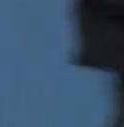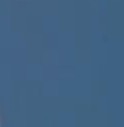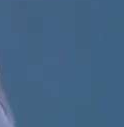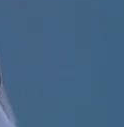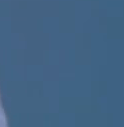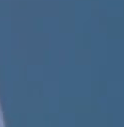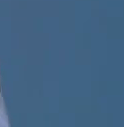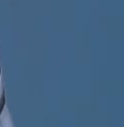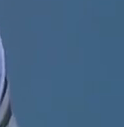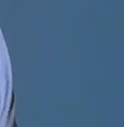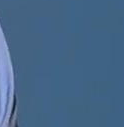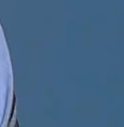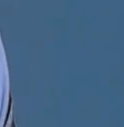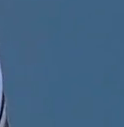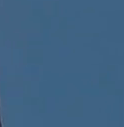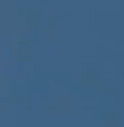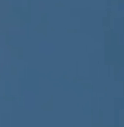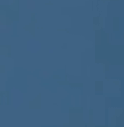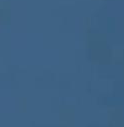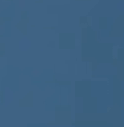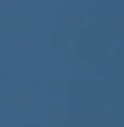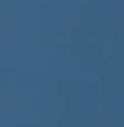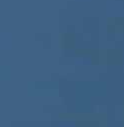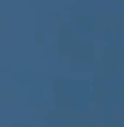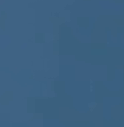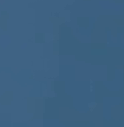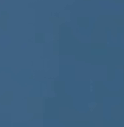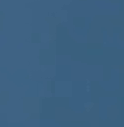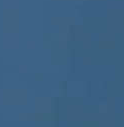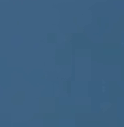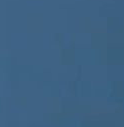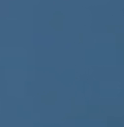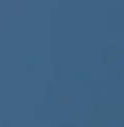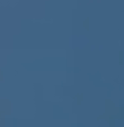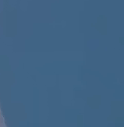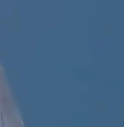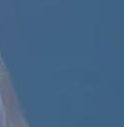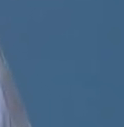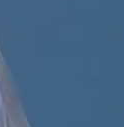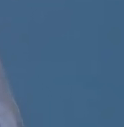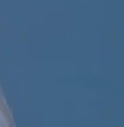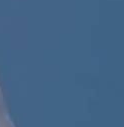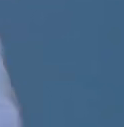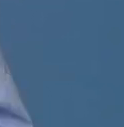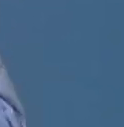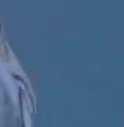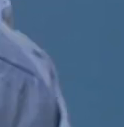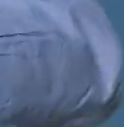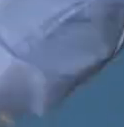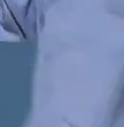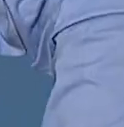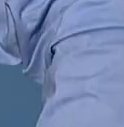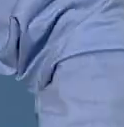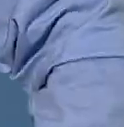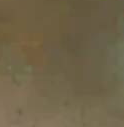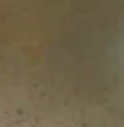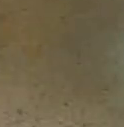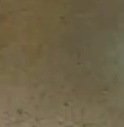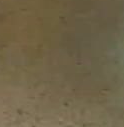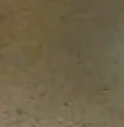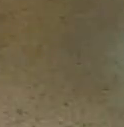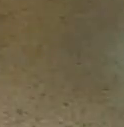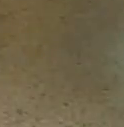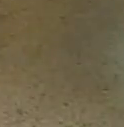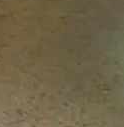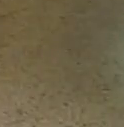usted doctor juan esteban le pregunta durante 20 segundos a iván mauricio por favor doctor iván mauricio en las